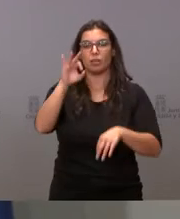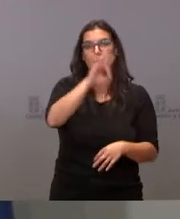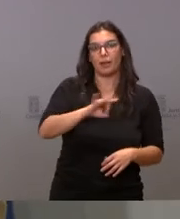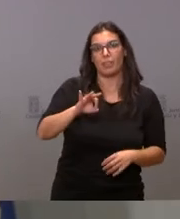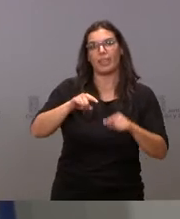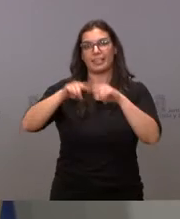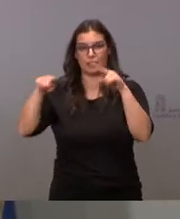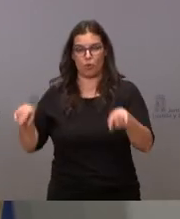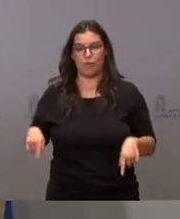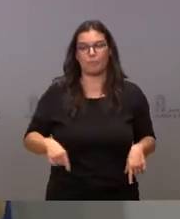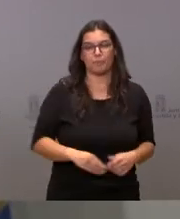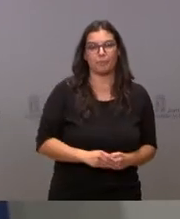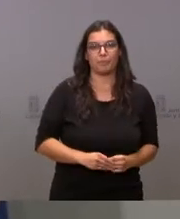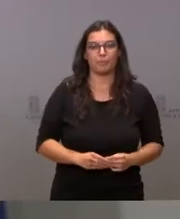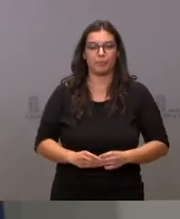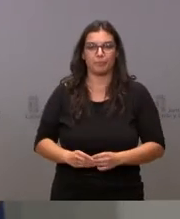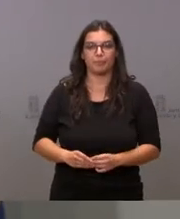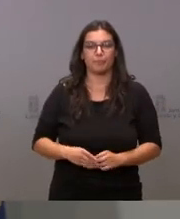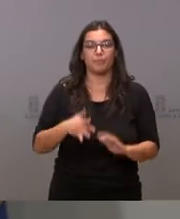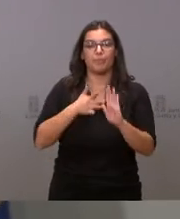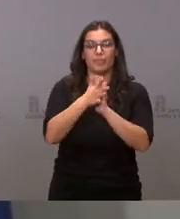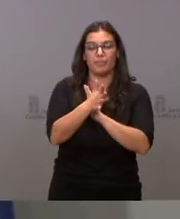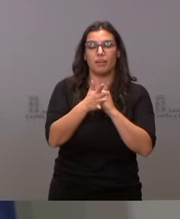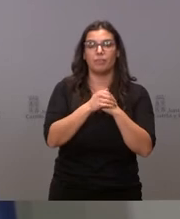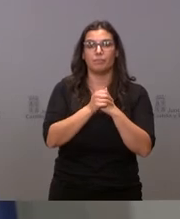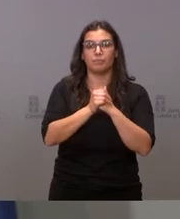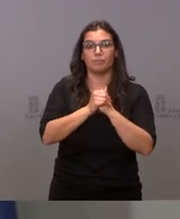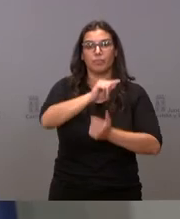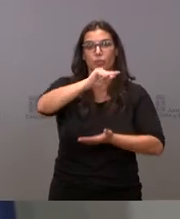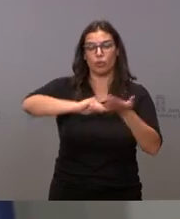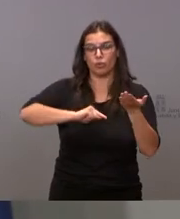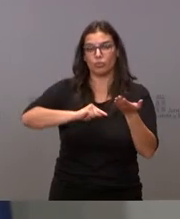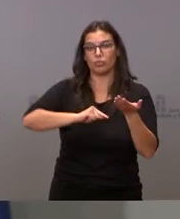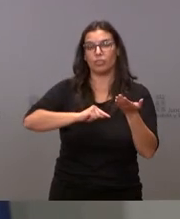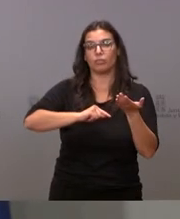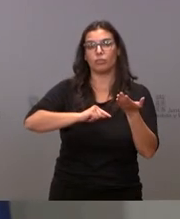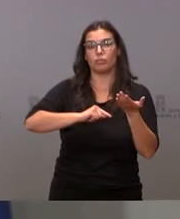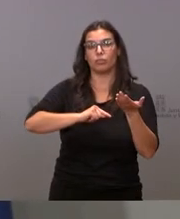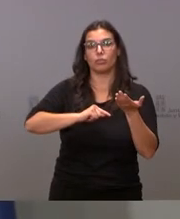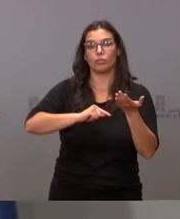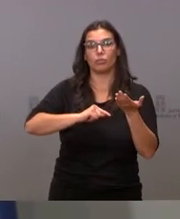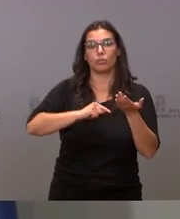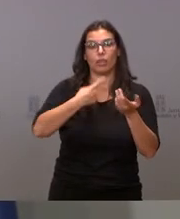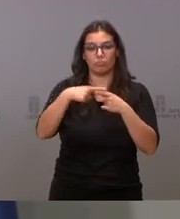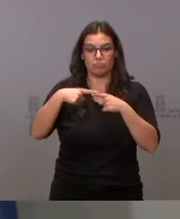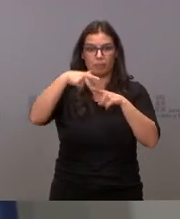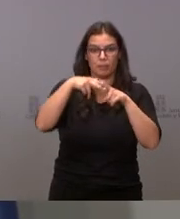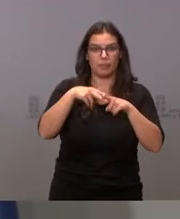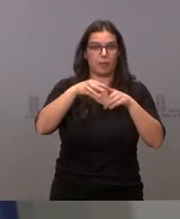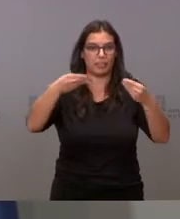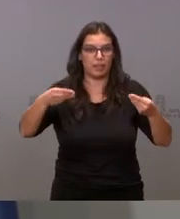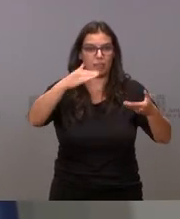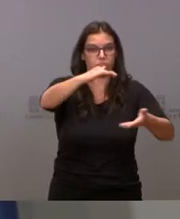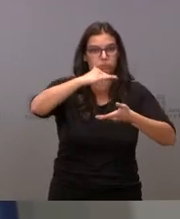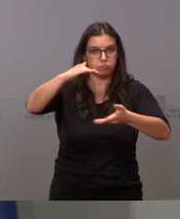Segovia. Se trata de la contratación de suministros y servicios necesarios